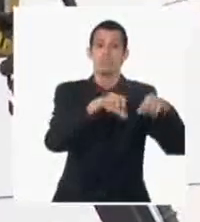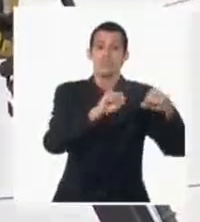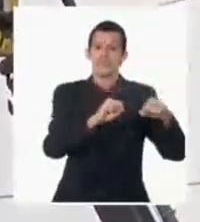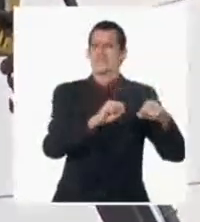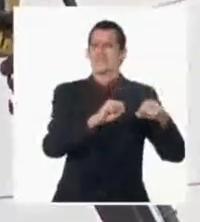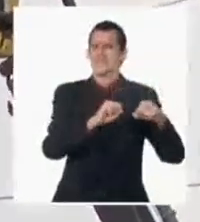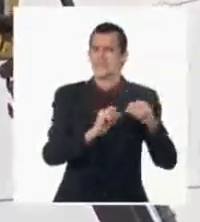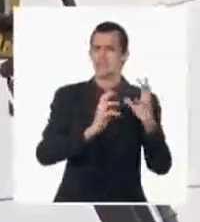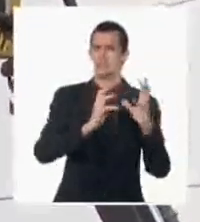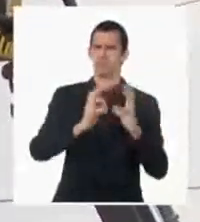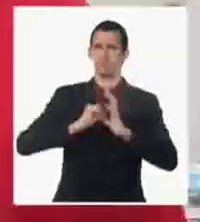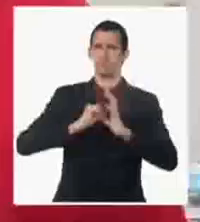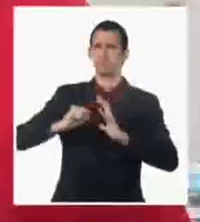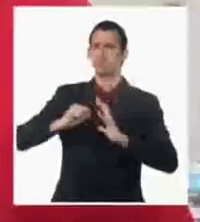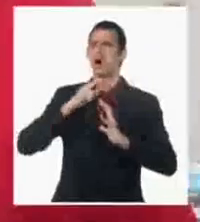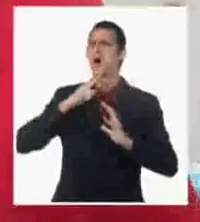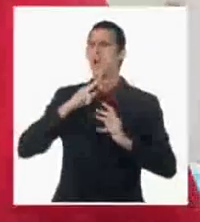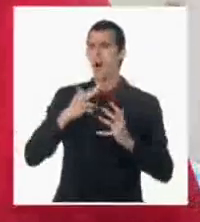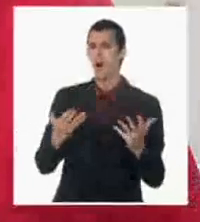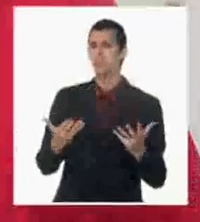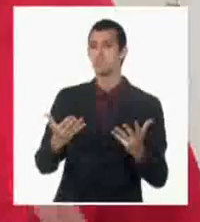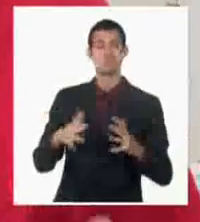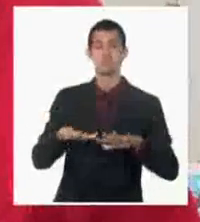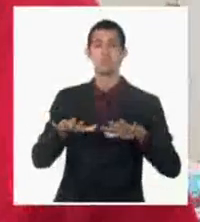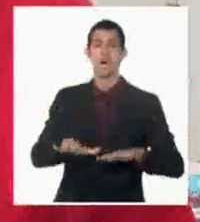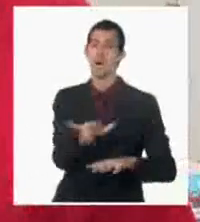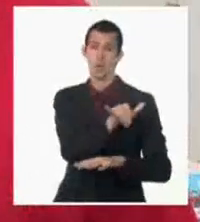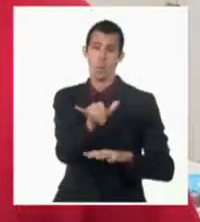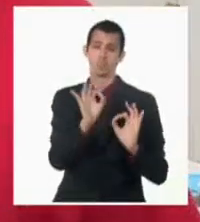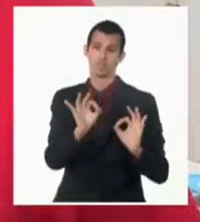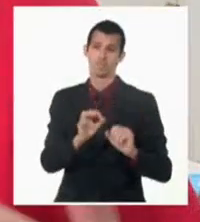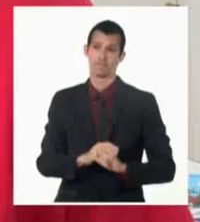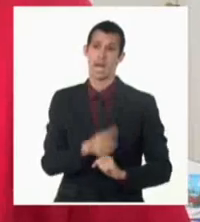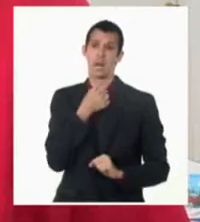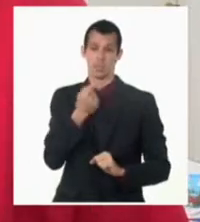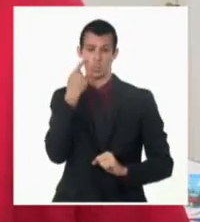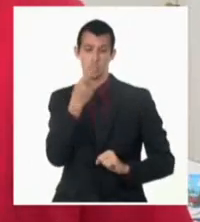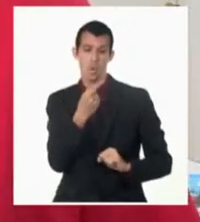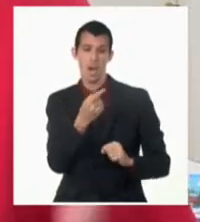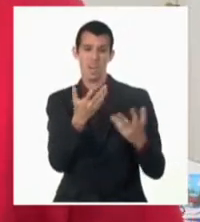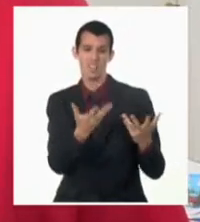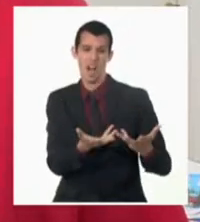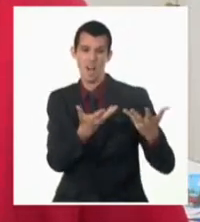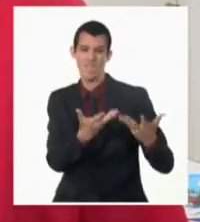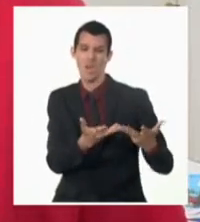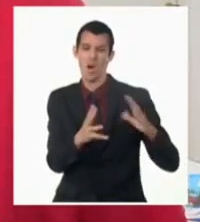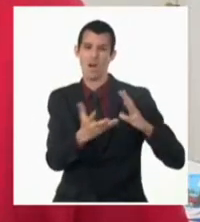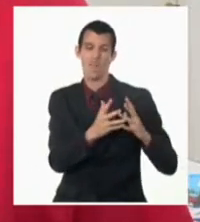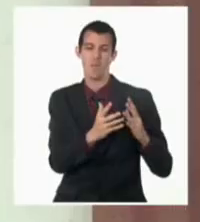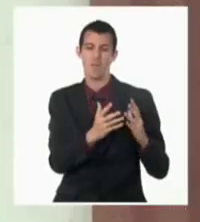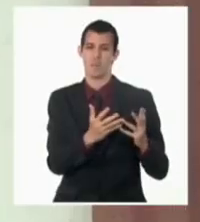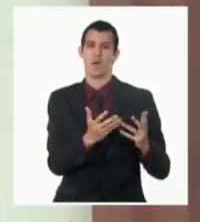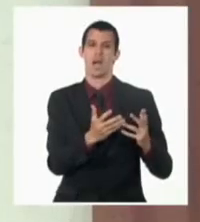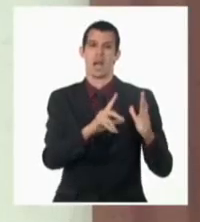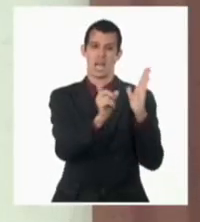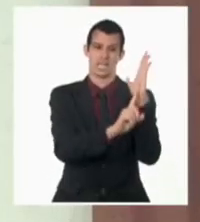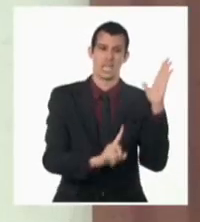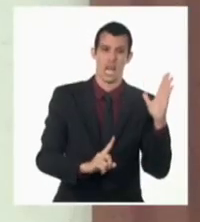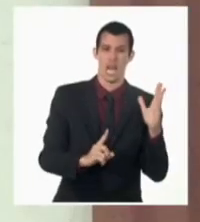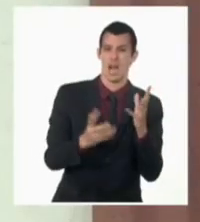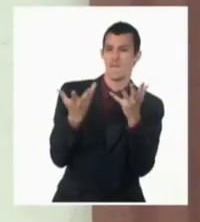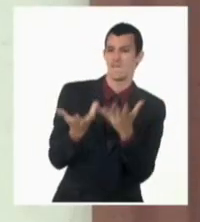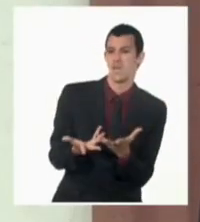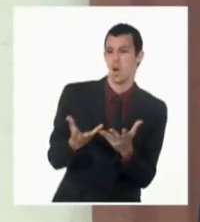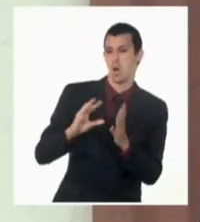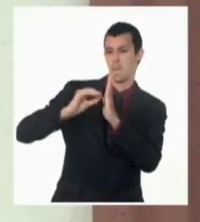Y eso, cuando el sistema está débil en el equipamiento, se acentúa mucho más la afectación. La